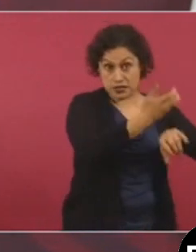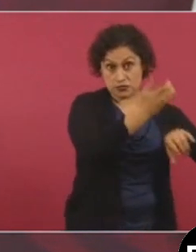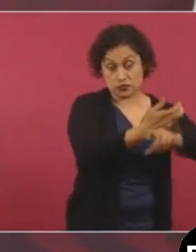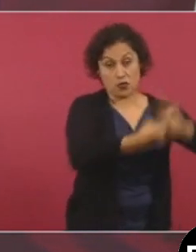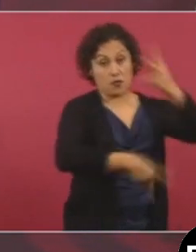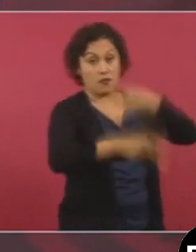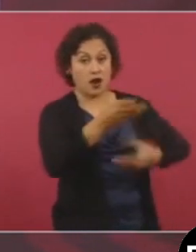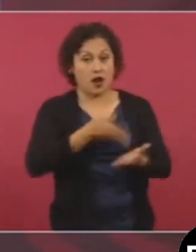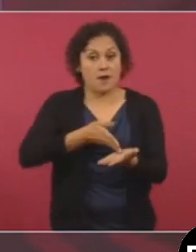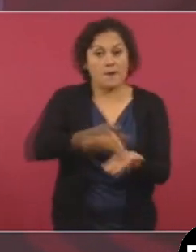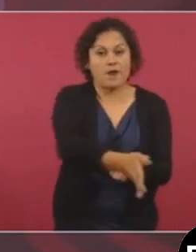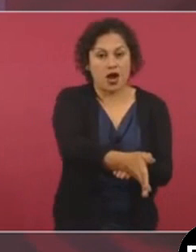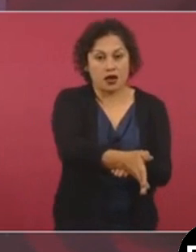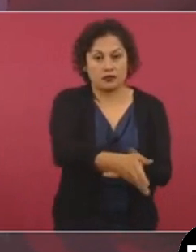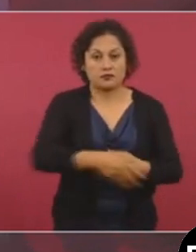territorio.